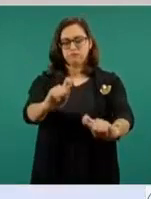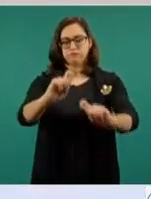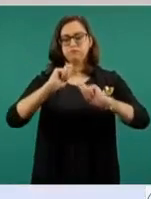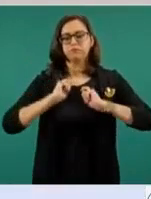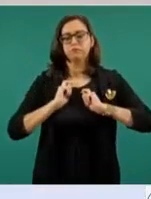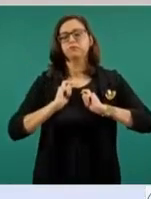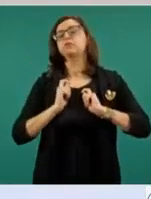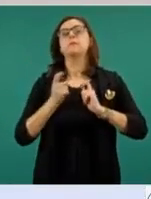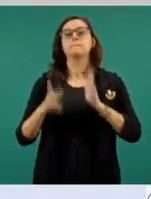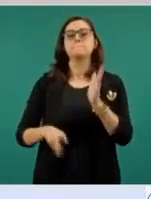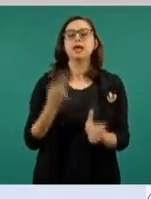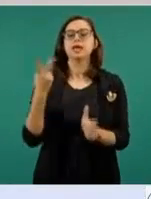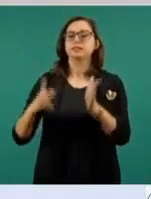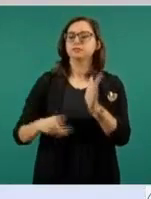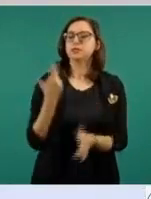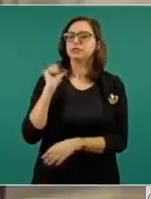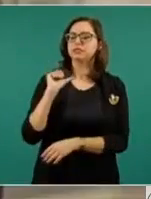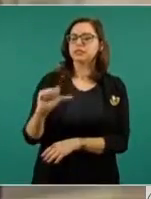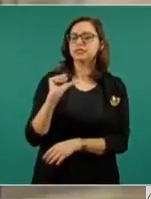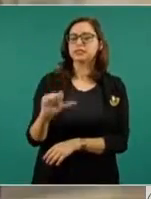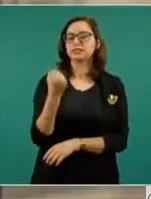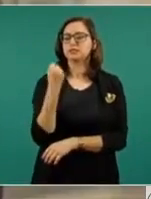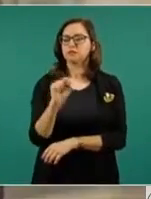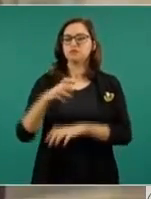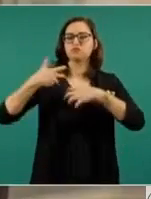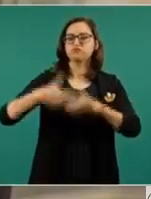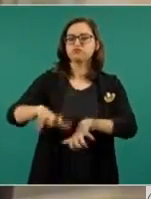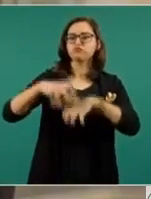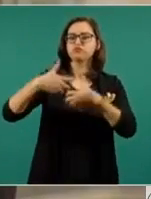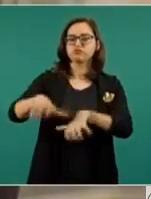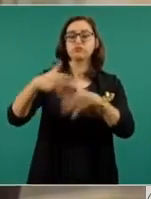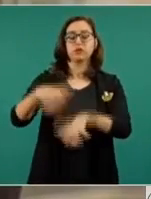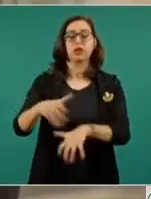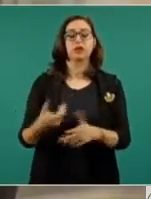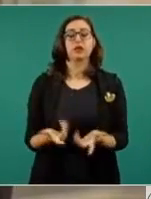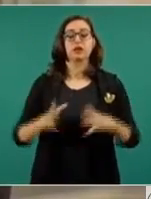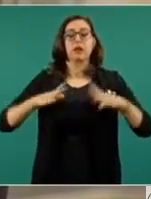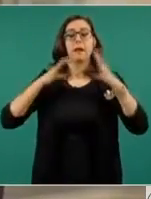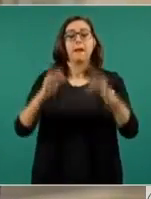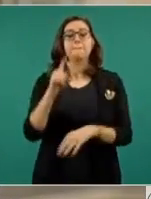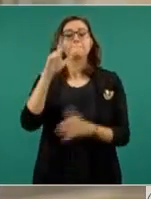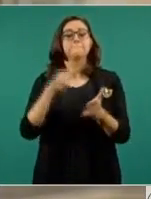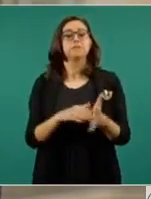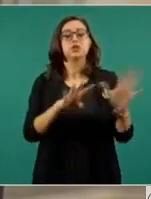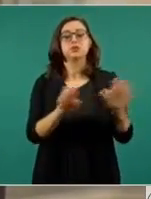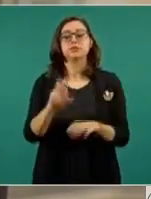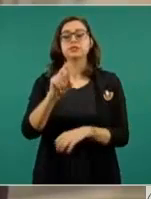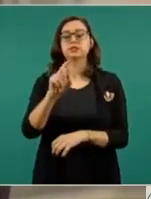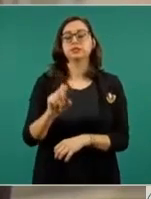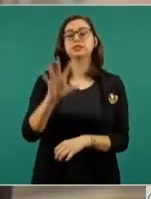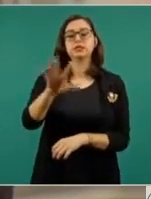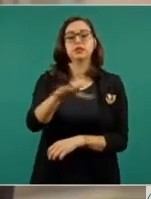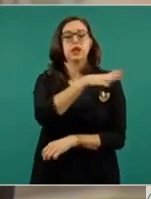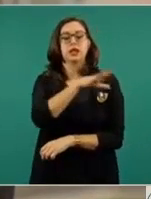exalta cada 16 de septiembre con el desfile militar, que desde 1935 el general Lázaro